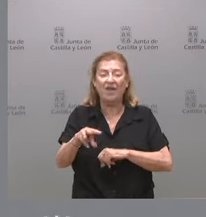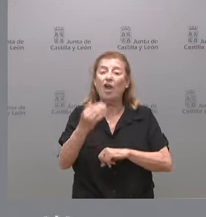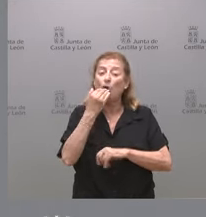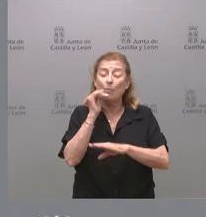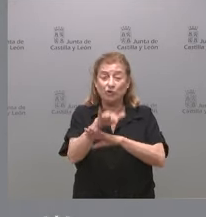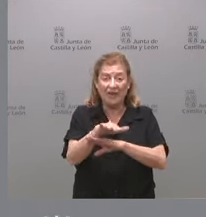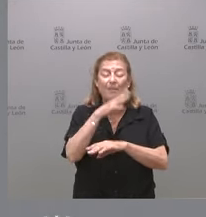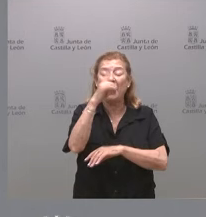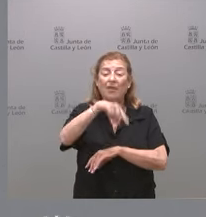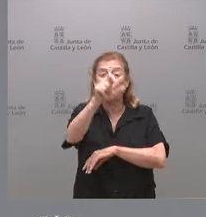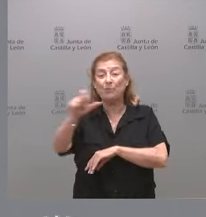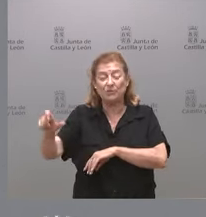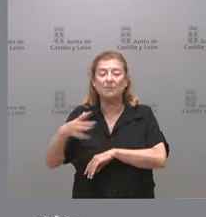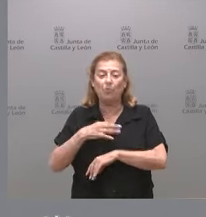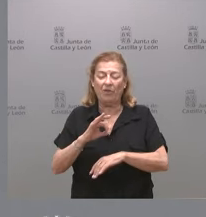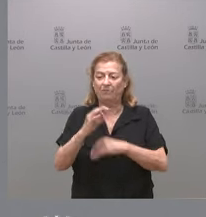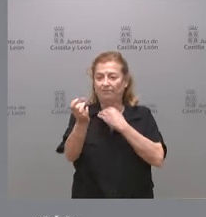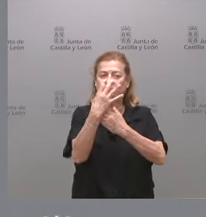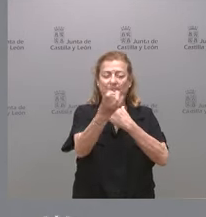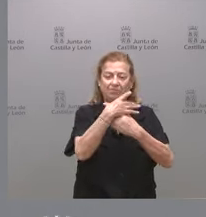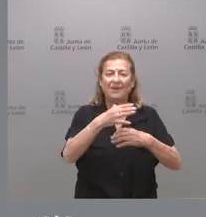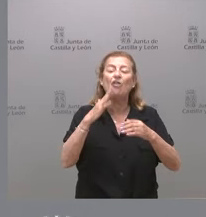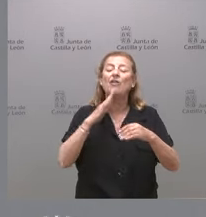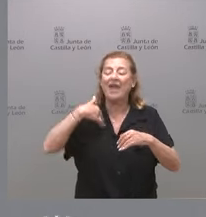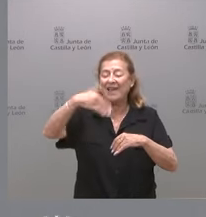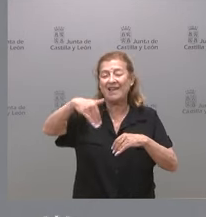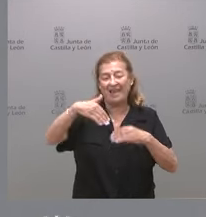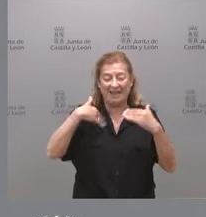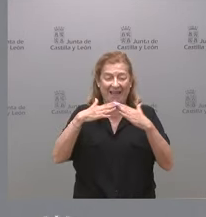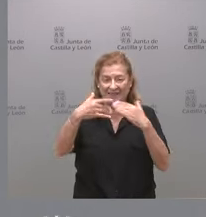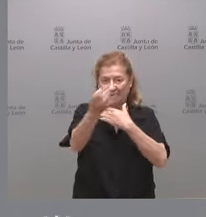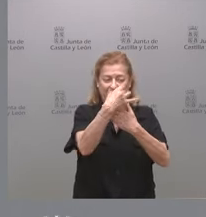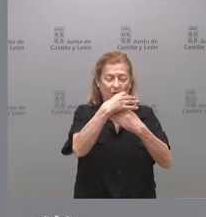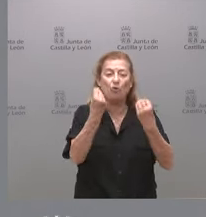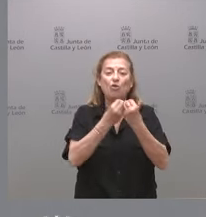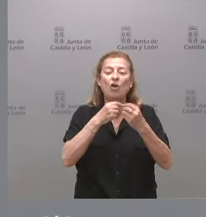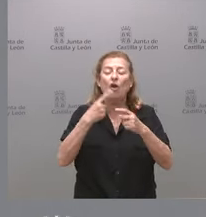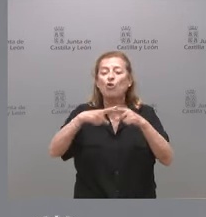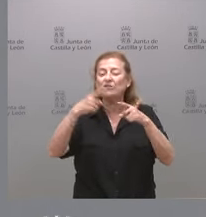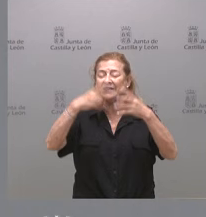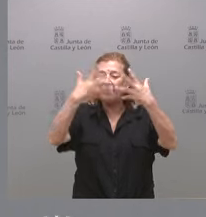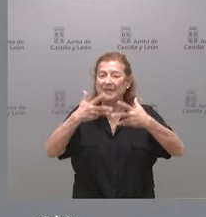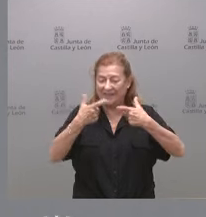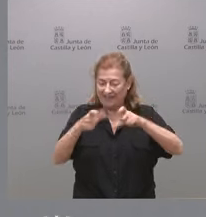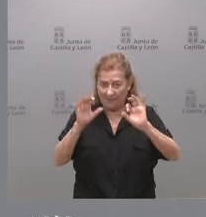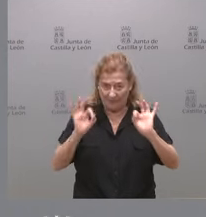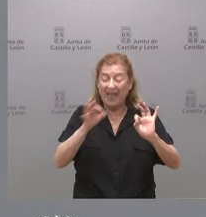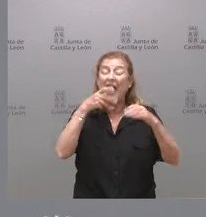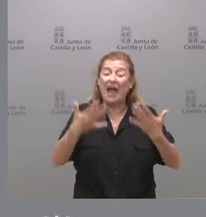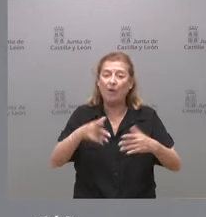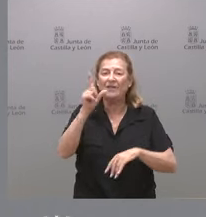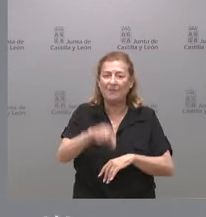para ciudadanos que puedan recibir documentación física en su domicilio relacionadas con procedimientos administrativos. Ahora ponemos en marcha